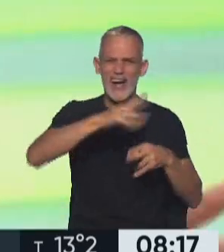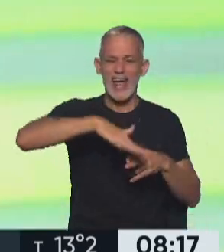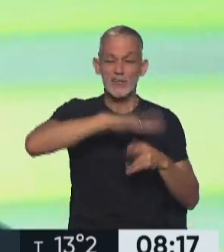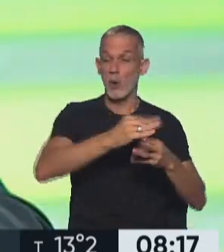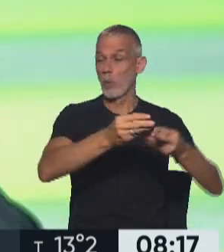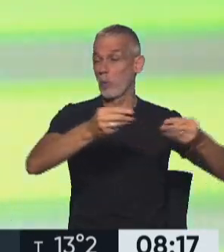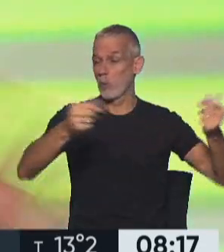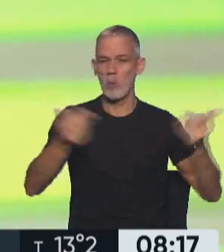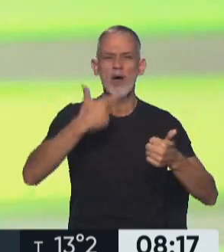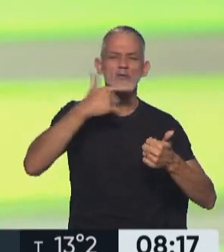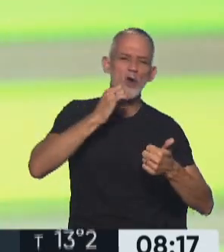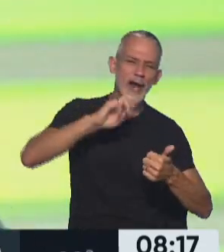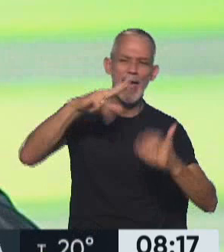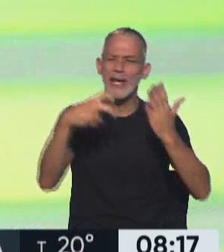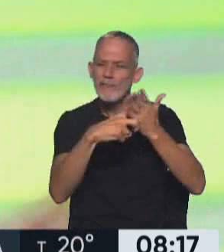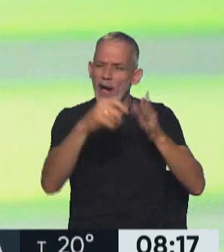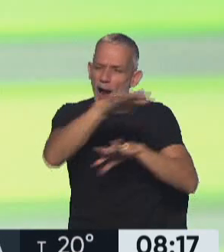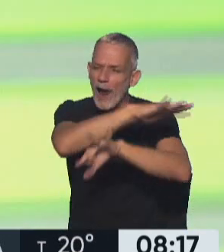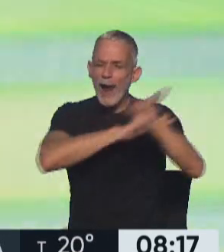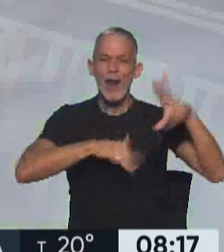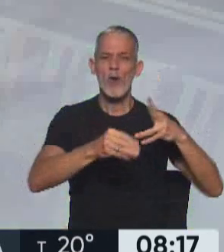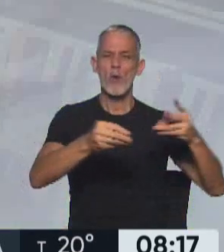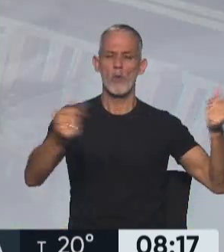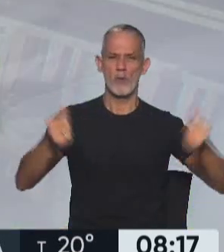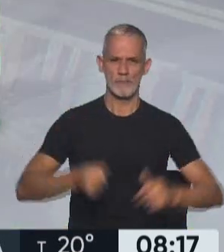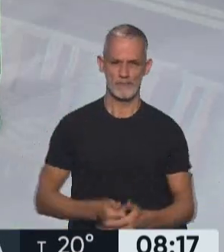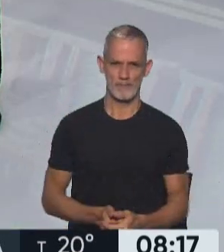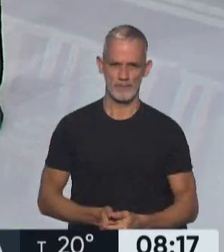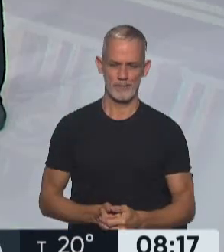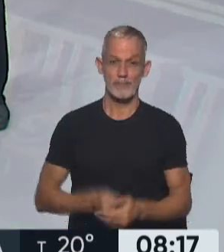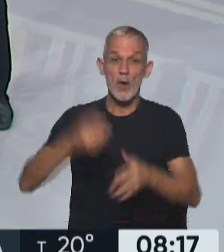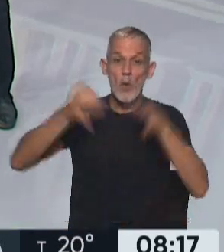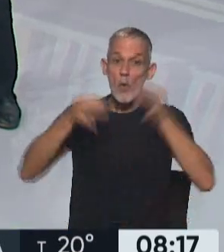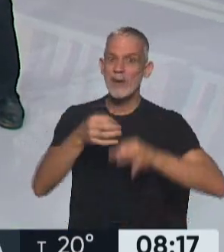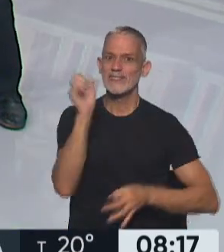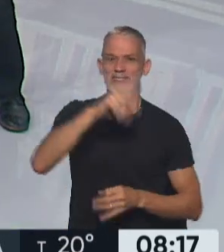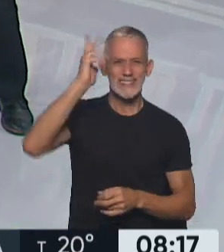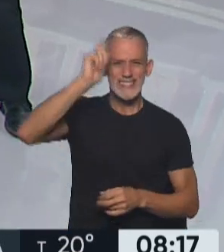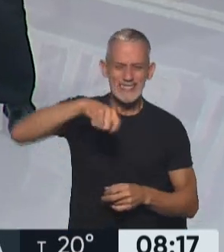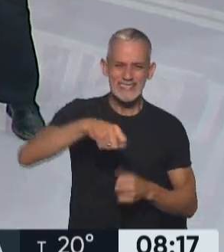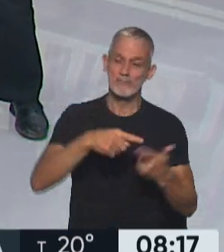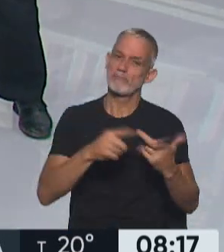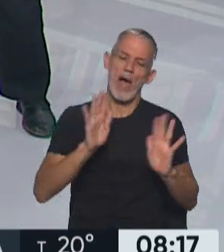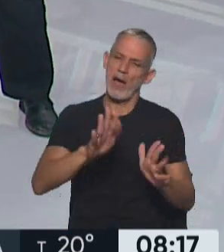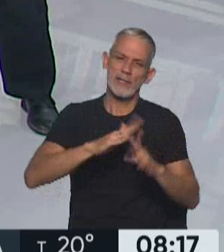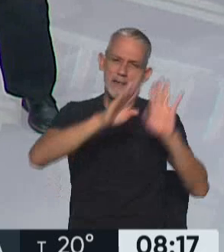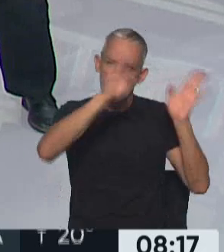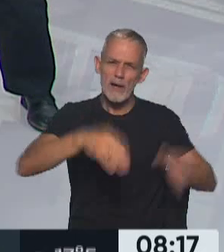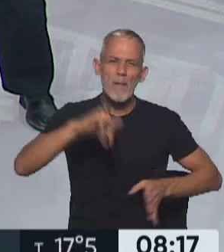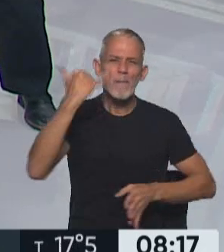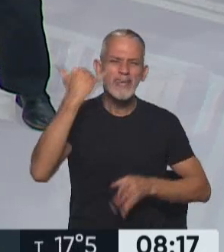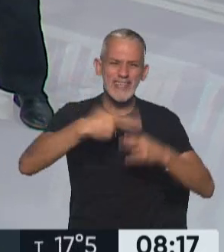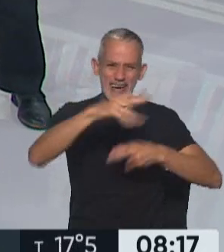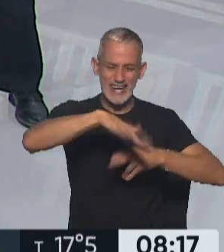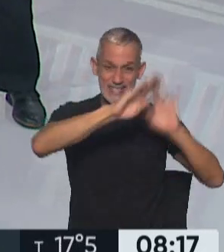Stornelli y los fiscales de ahí y los jueces de ahí. Los jueces de ahí, los fiscales de ahí, algunas causas y bueno, la